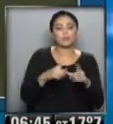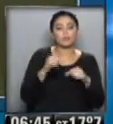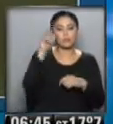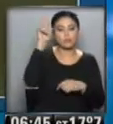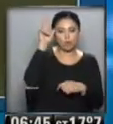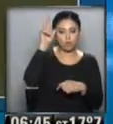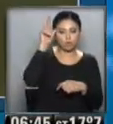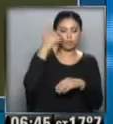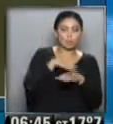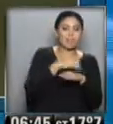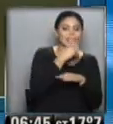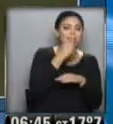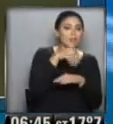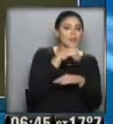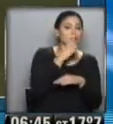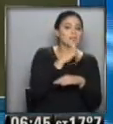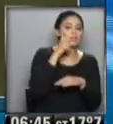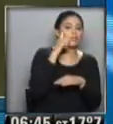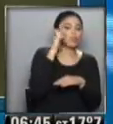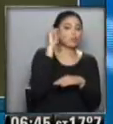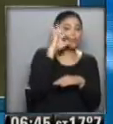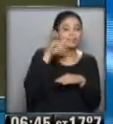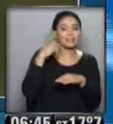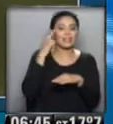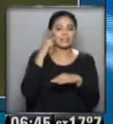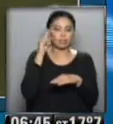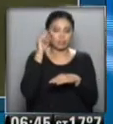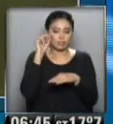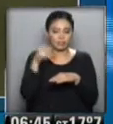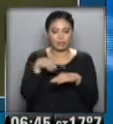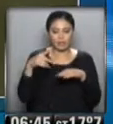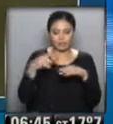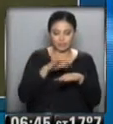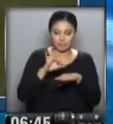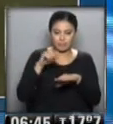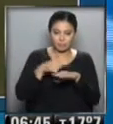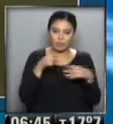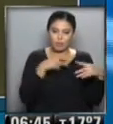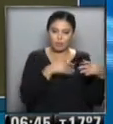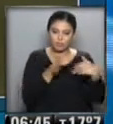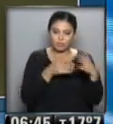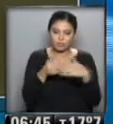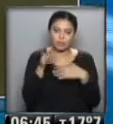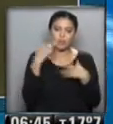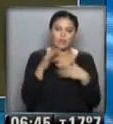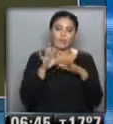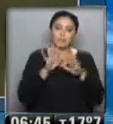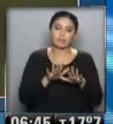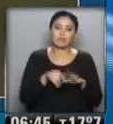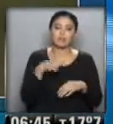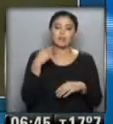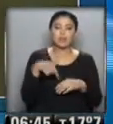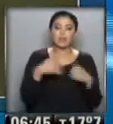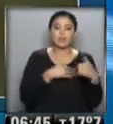y 222... ...cortes parciales por bacheo a Recifes, este es el tramo cuna de campeones del autonismo argentino... ...están